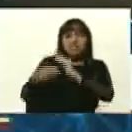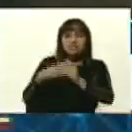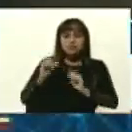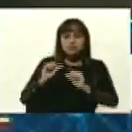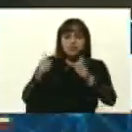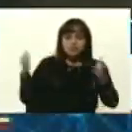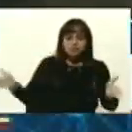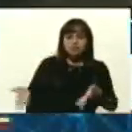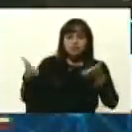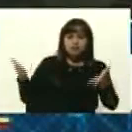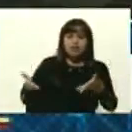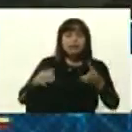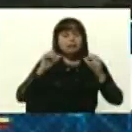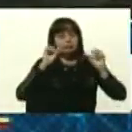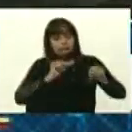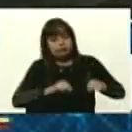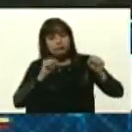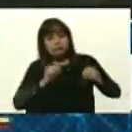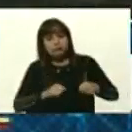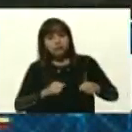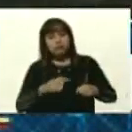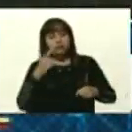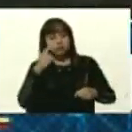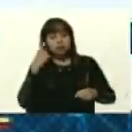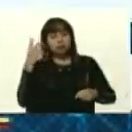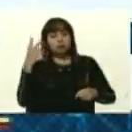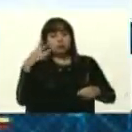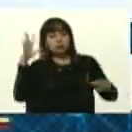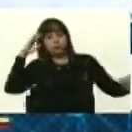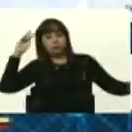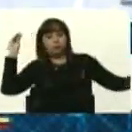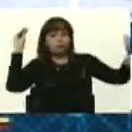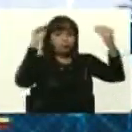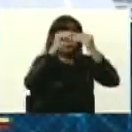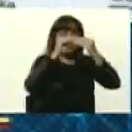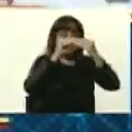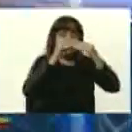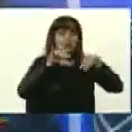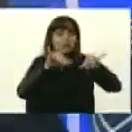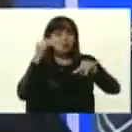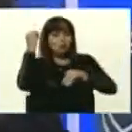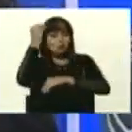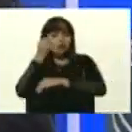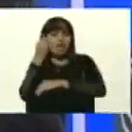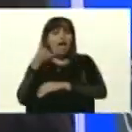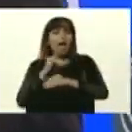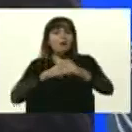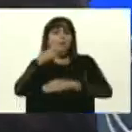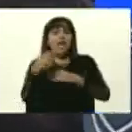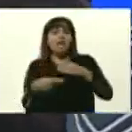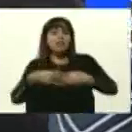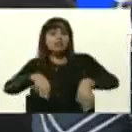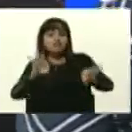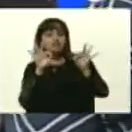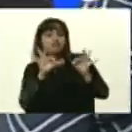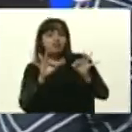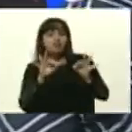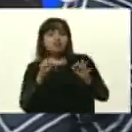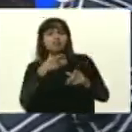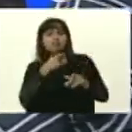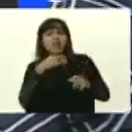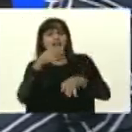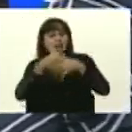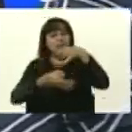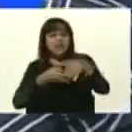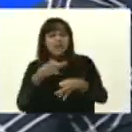Correcto. Y lo vamos a alimentar. Elegante la mente. Nosotros tenemos un plan especial. Y me gustaría que se los explicaras el